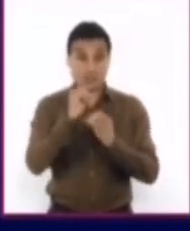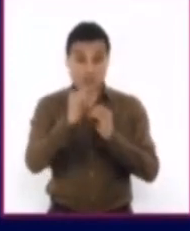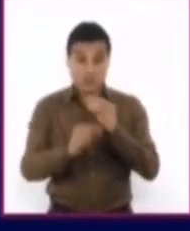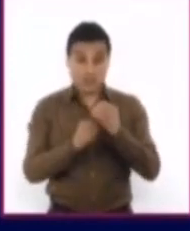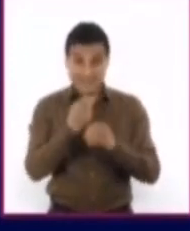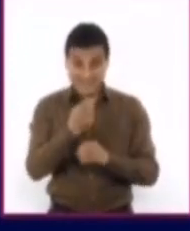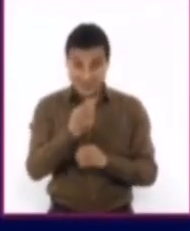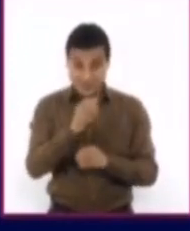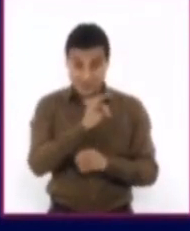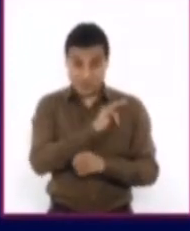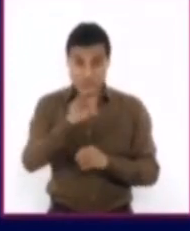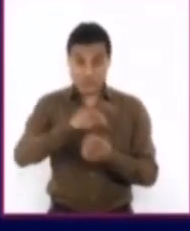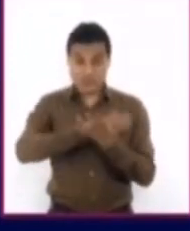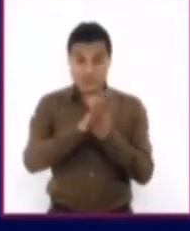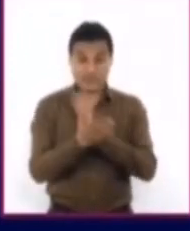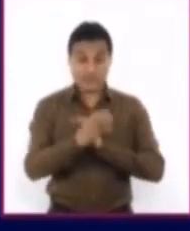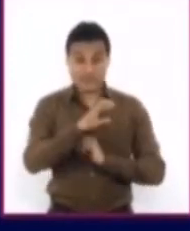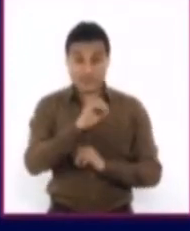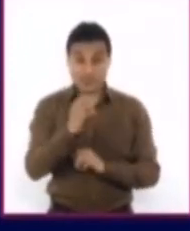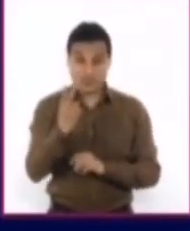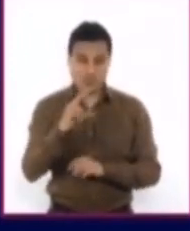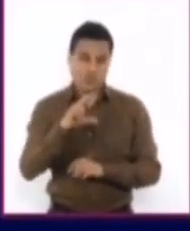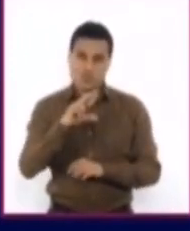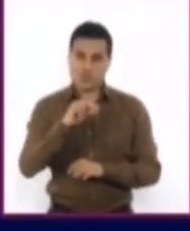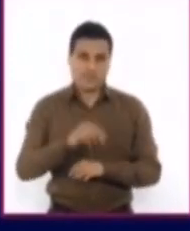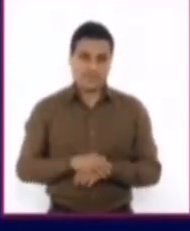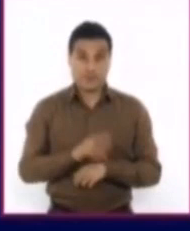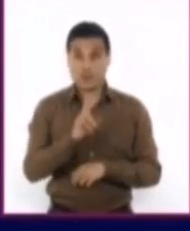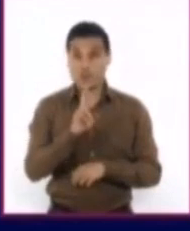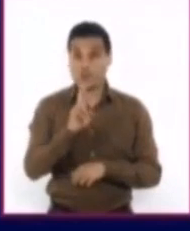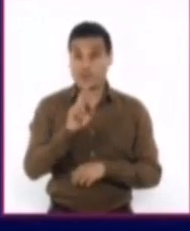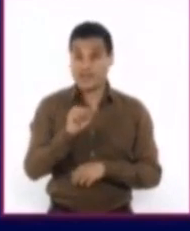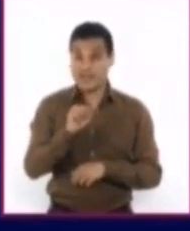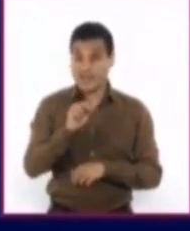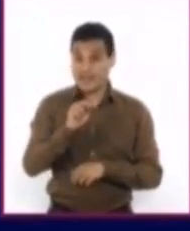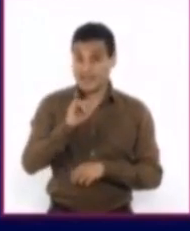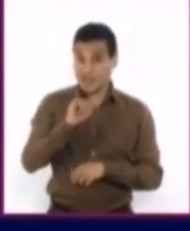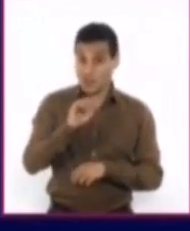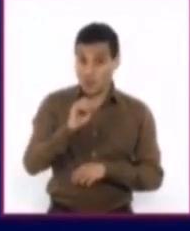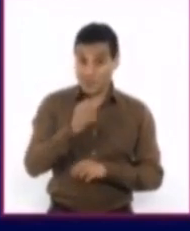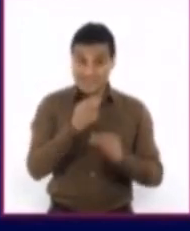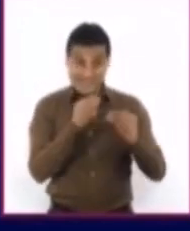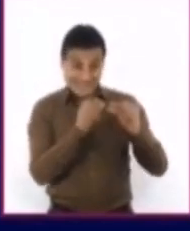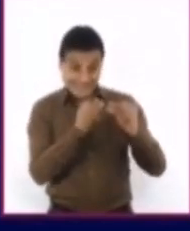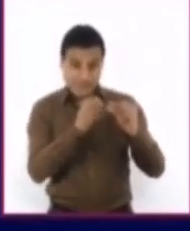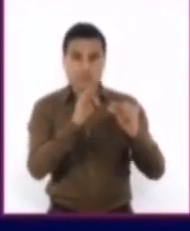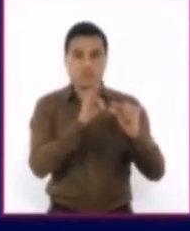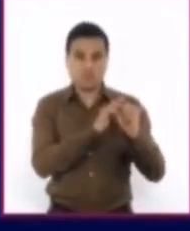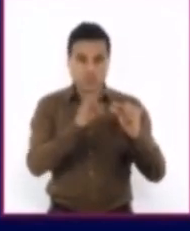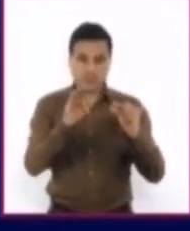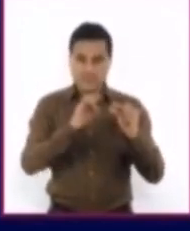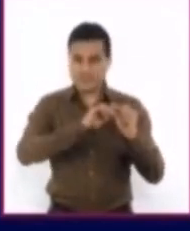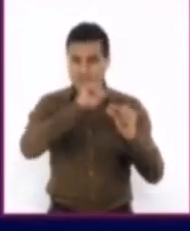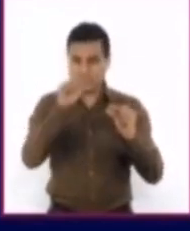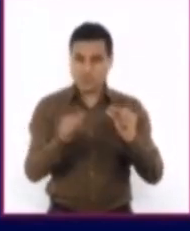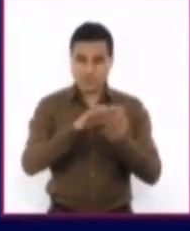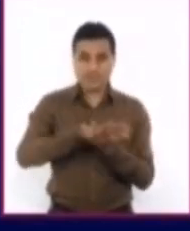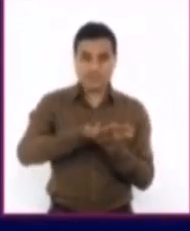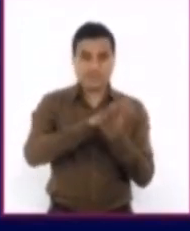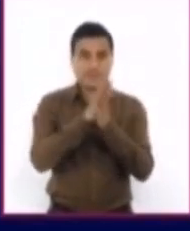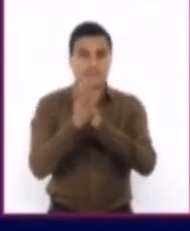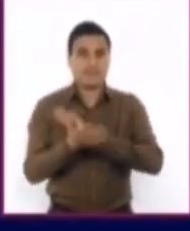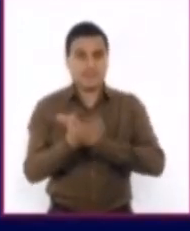de efecto de invernadero, el enriquecimiento del uranio es necesario para ser usado como combustible para producir la energía